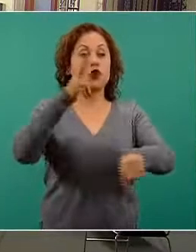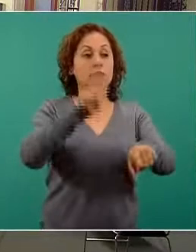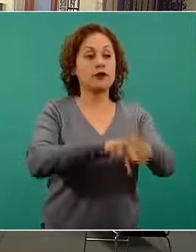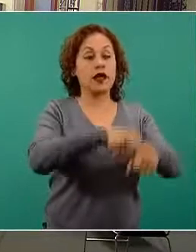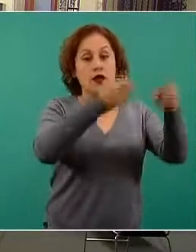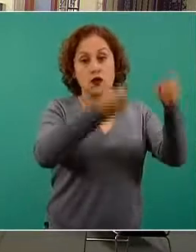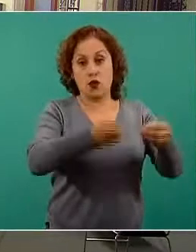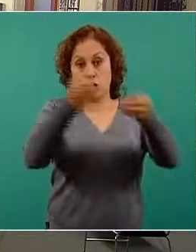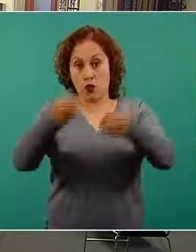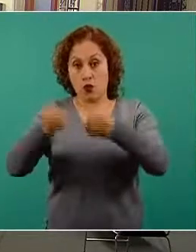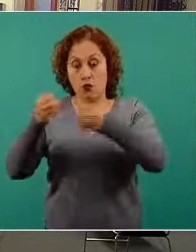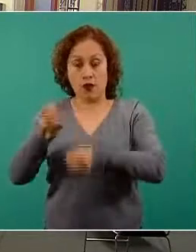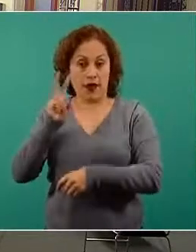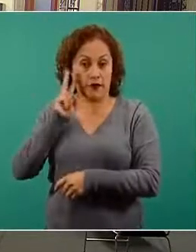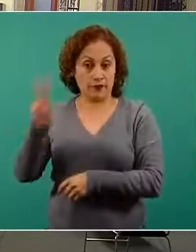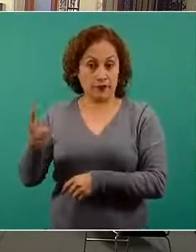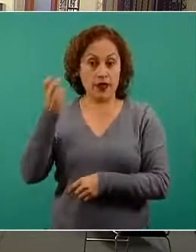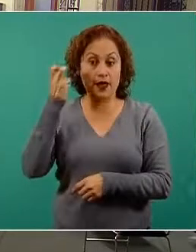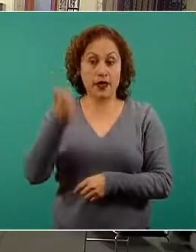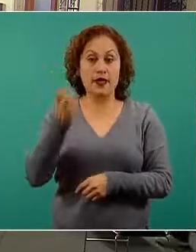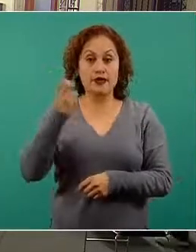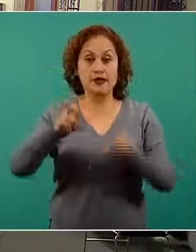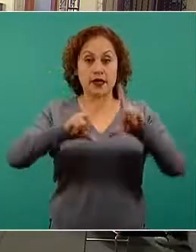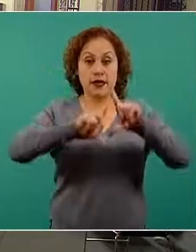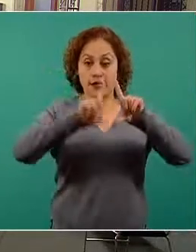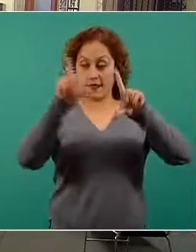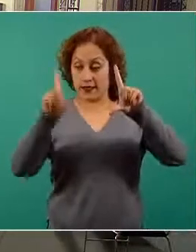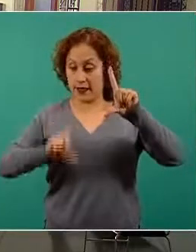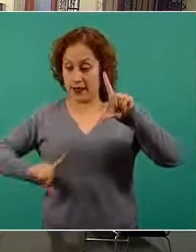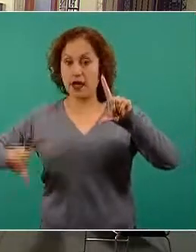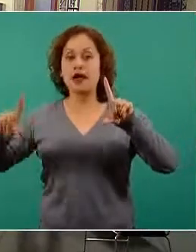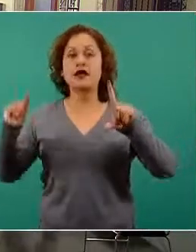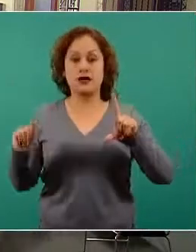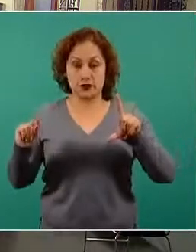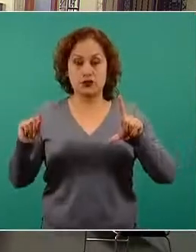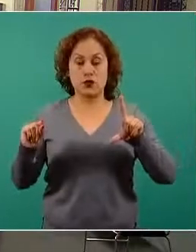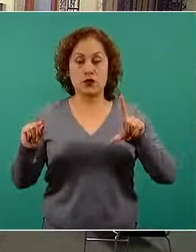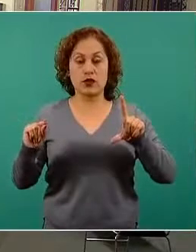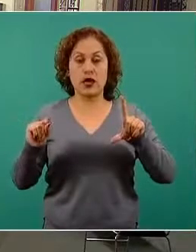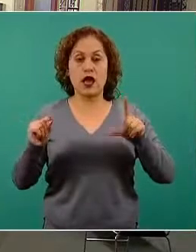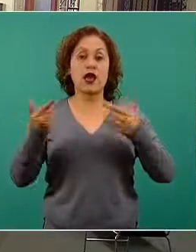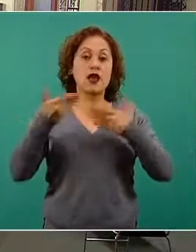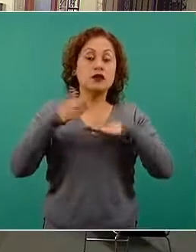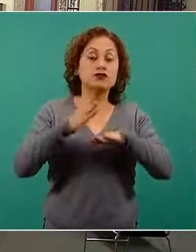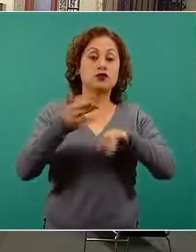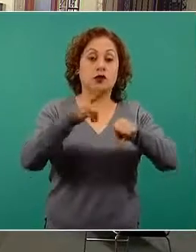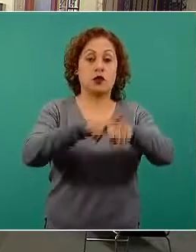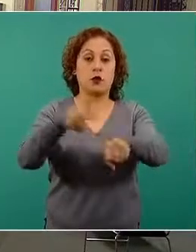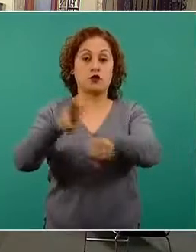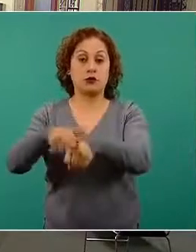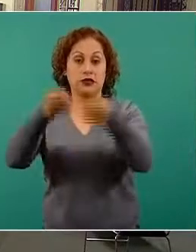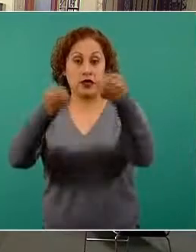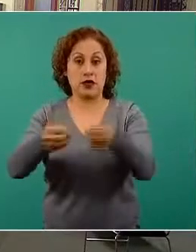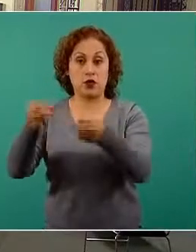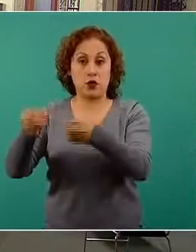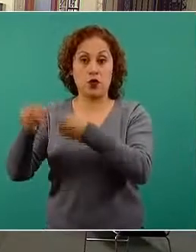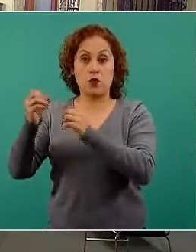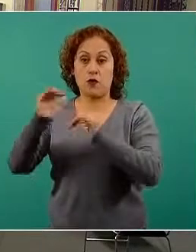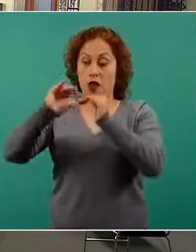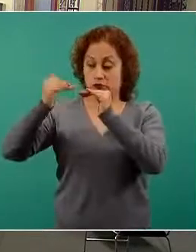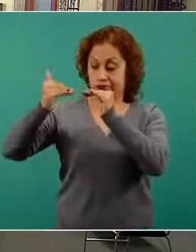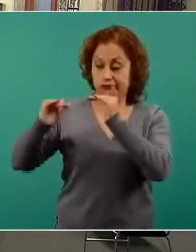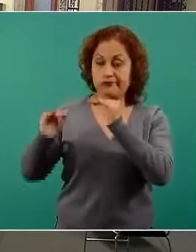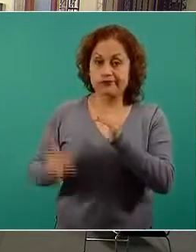que la disminución a nivel nacional de la ocupación se dio a partir de las camas